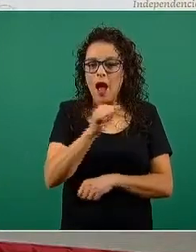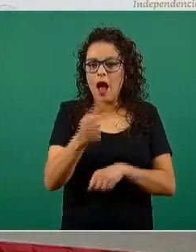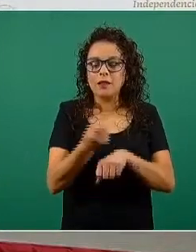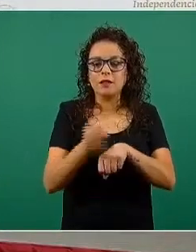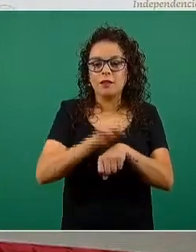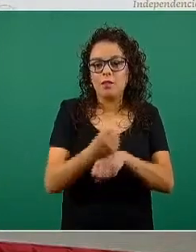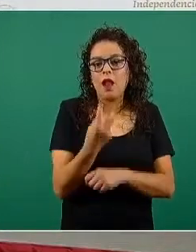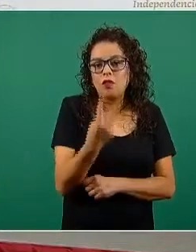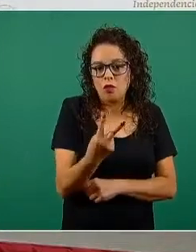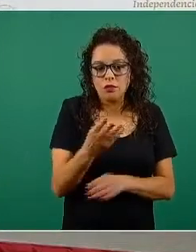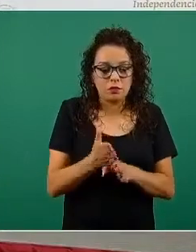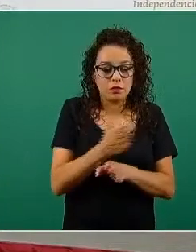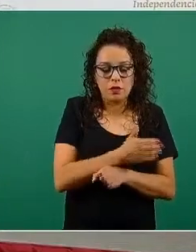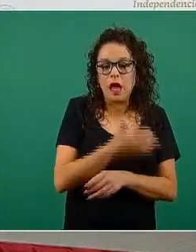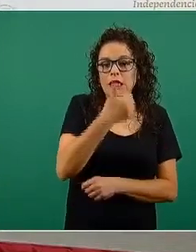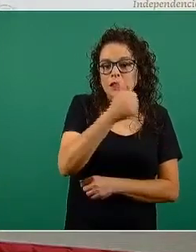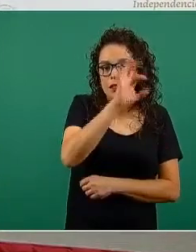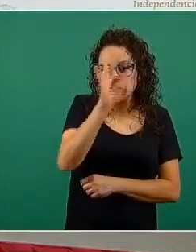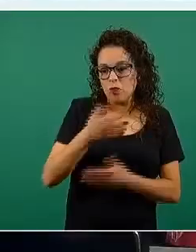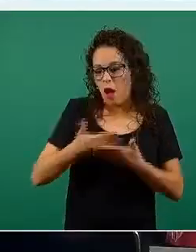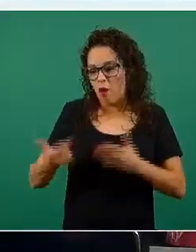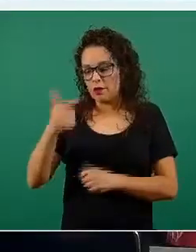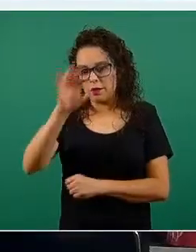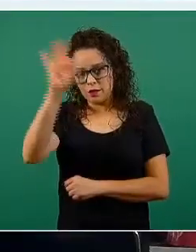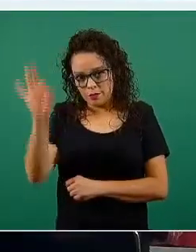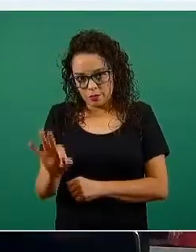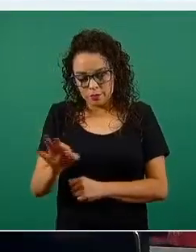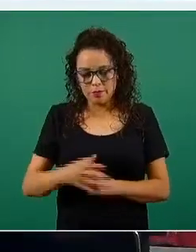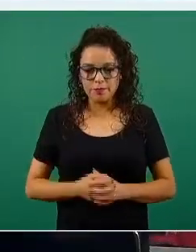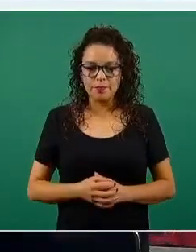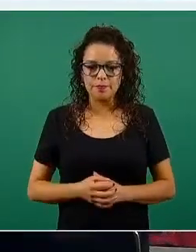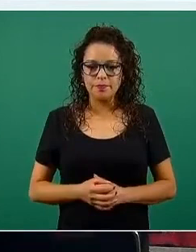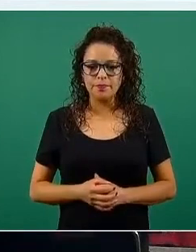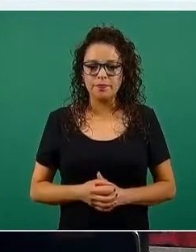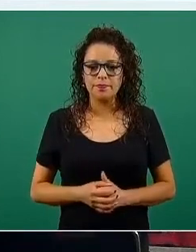porcentual por arriba con respecto a la semana previa.